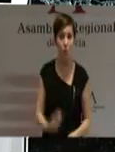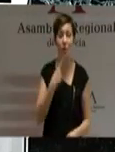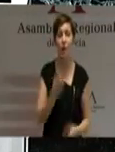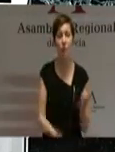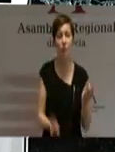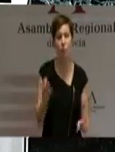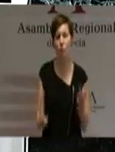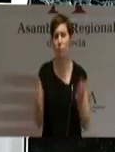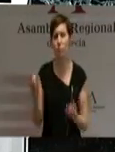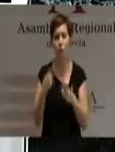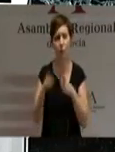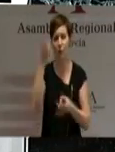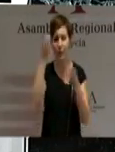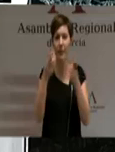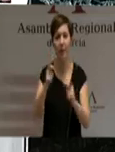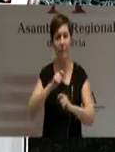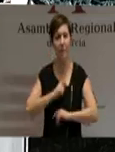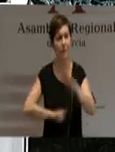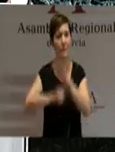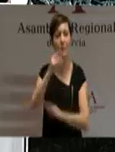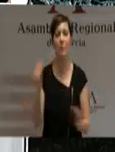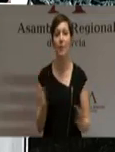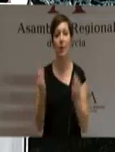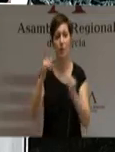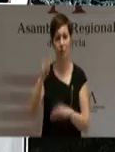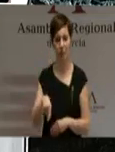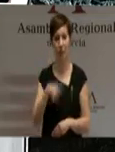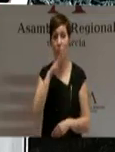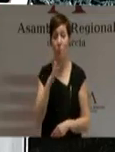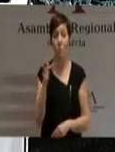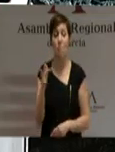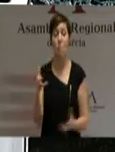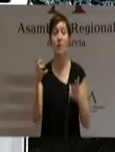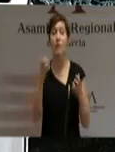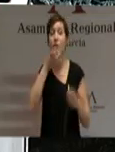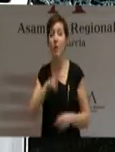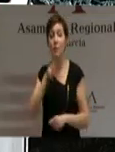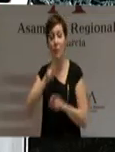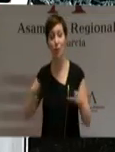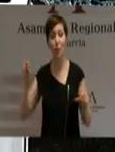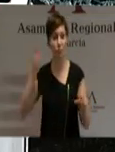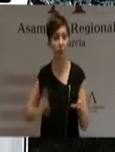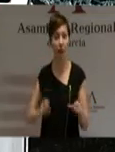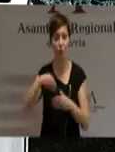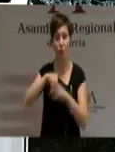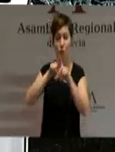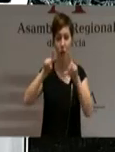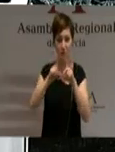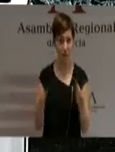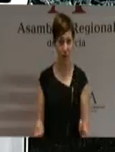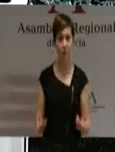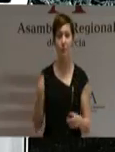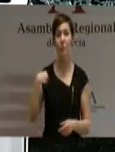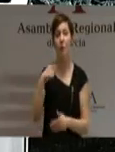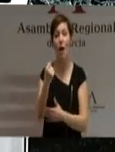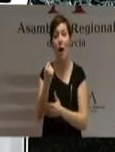propuestos, que también son los de los asalariados y sus organizaciones sindicales. Todos los apoyos que tengamos a